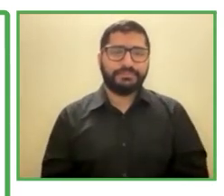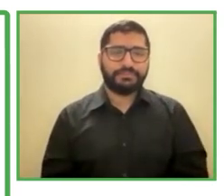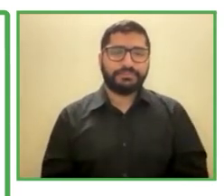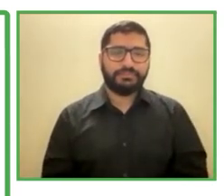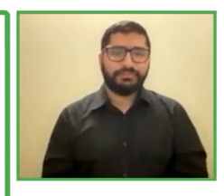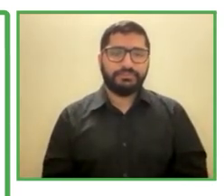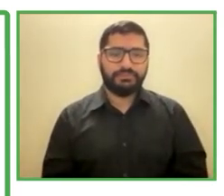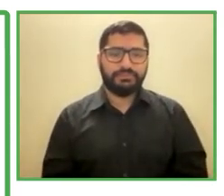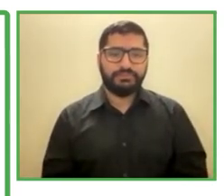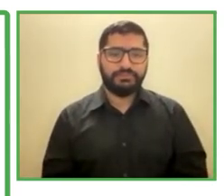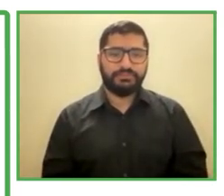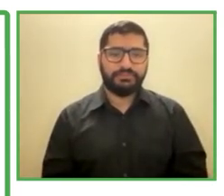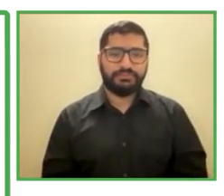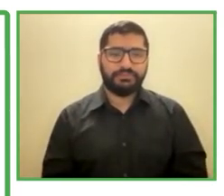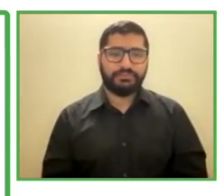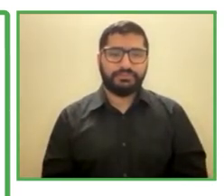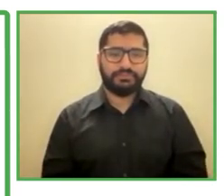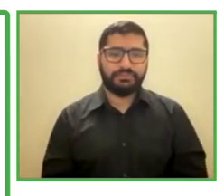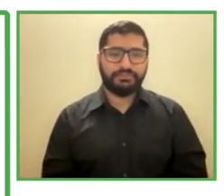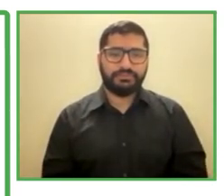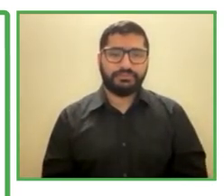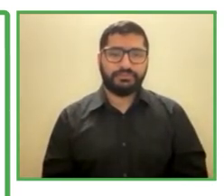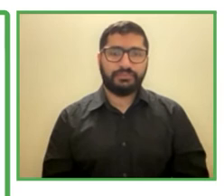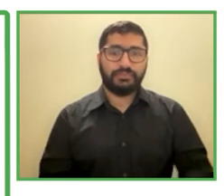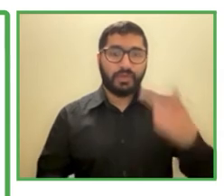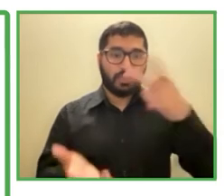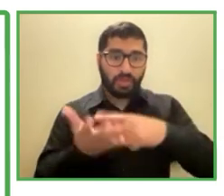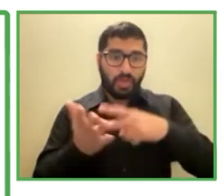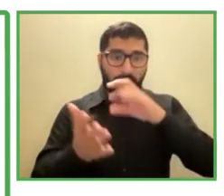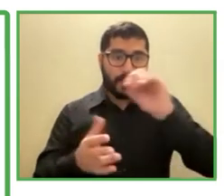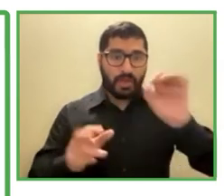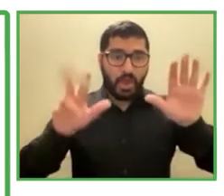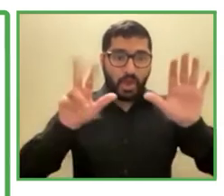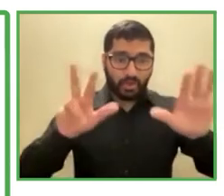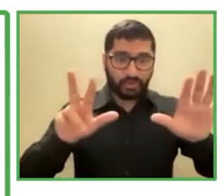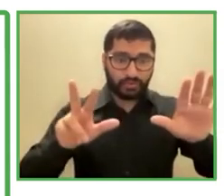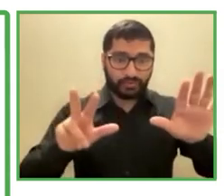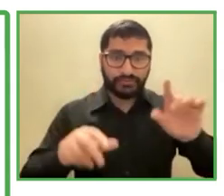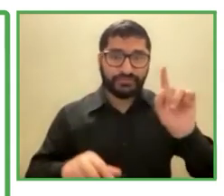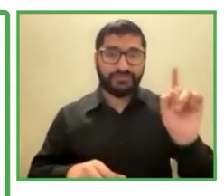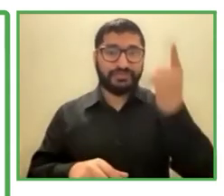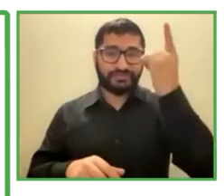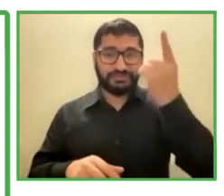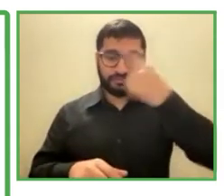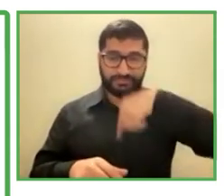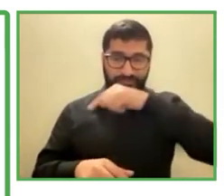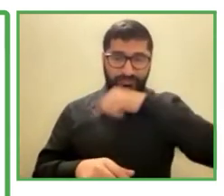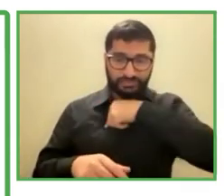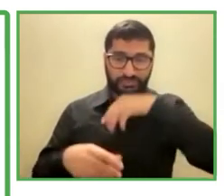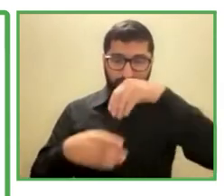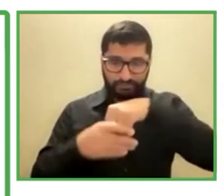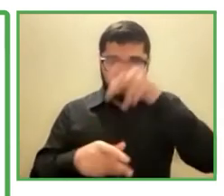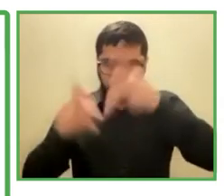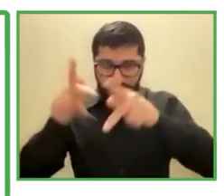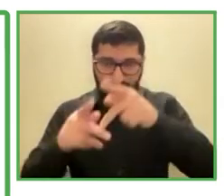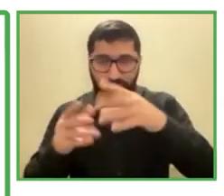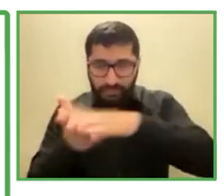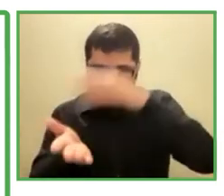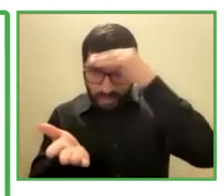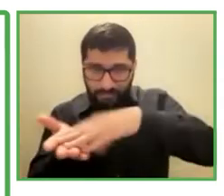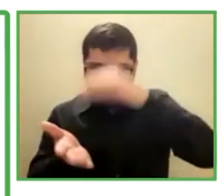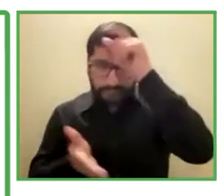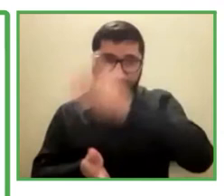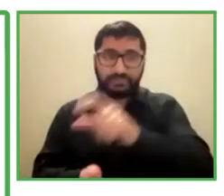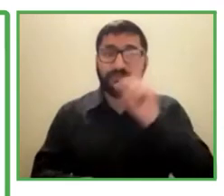en 2008 nuestro primer aprendiz sordo empezó a trabajar en la farmacia lo pueden ver en la imagen